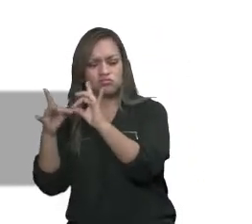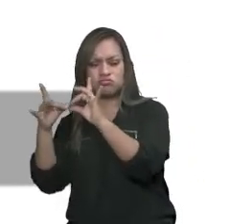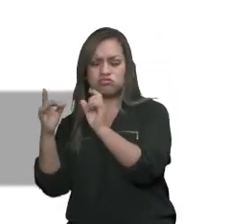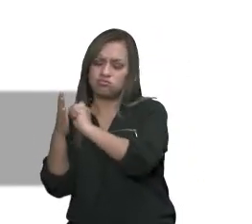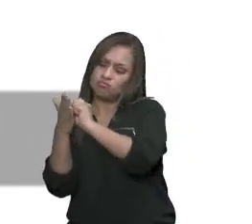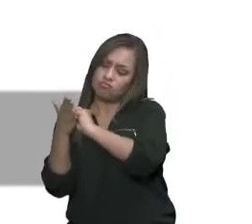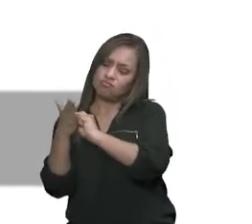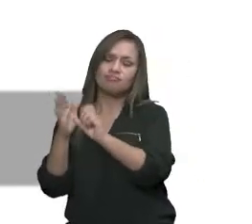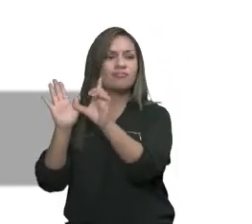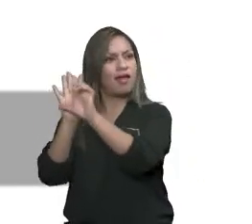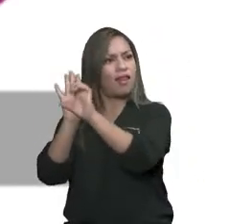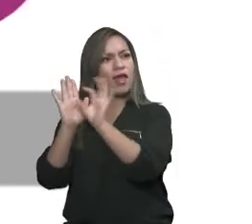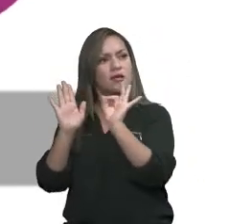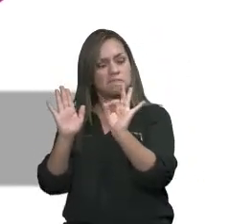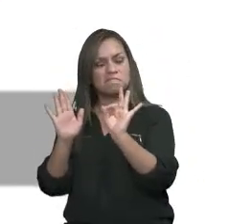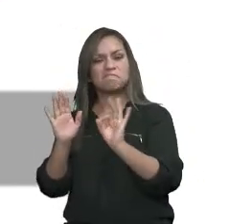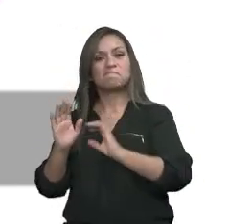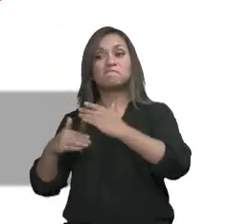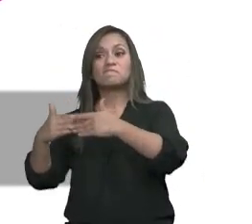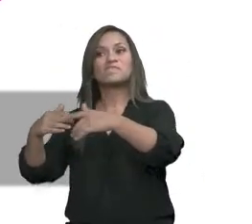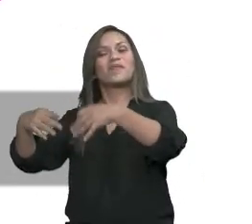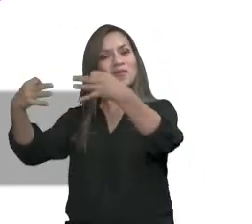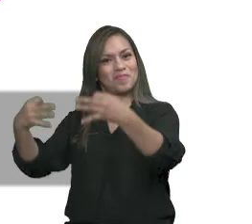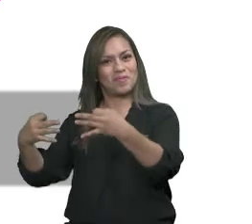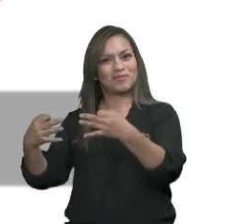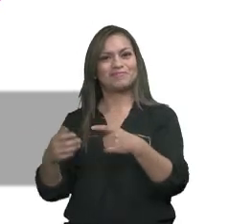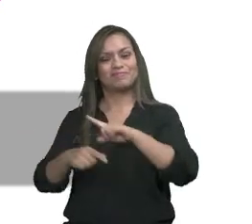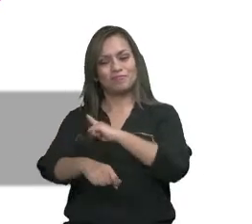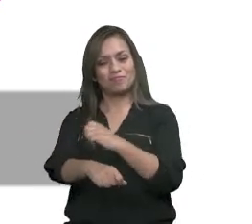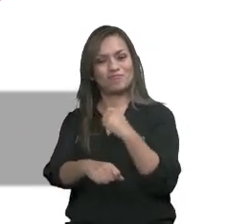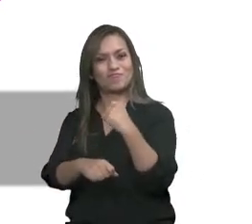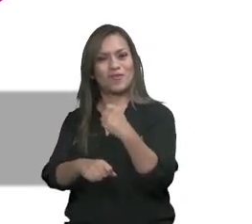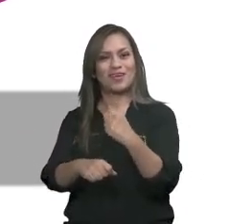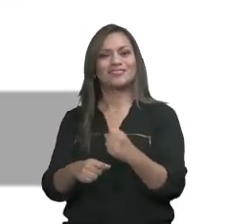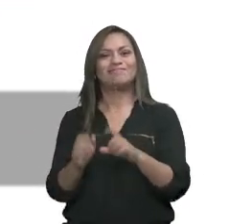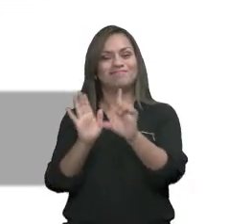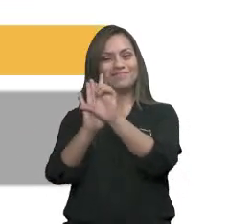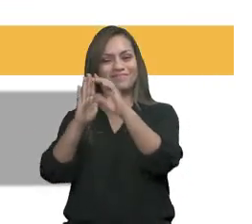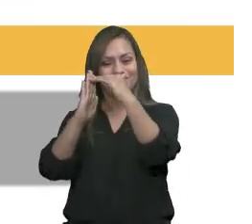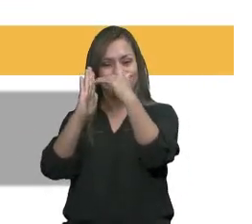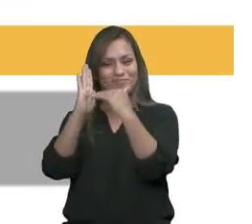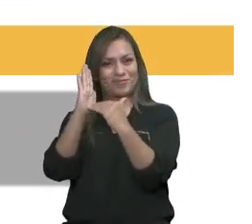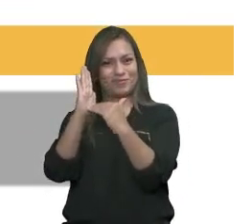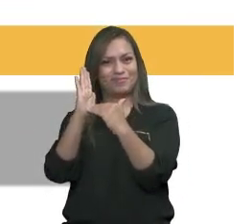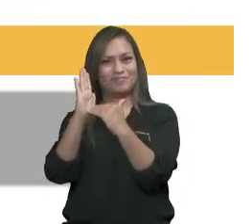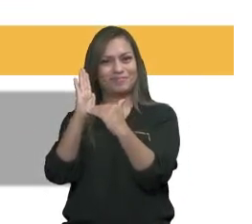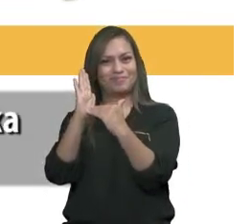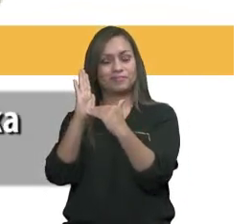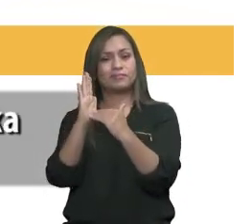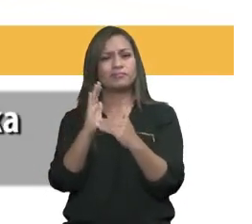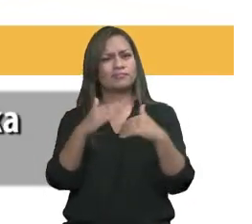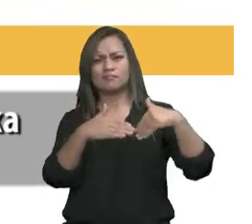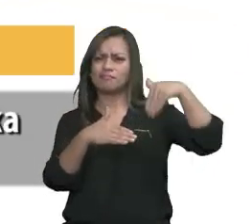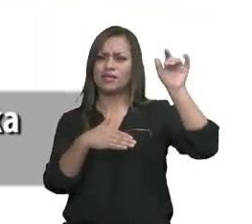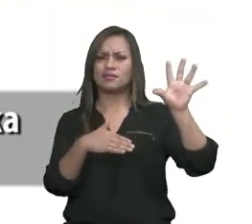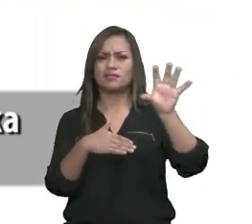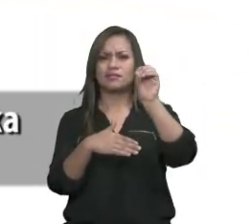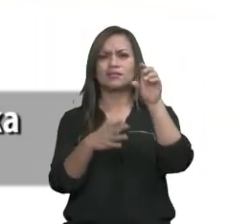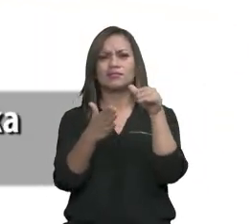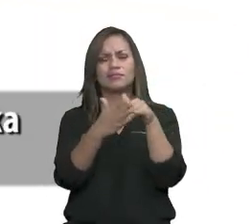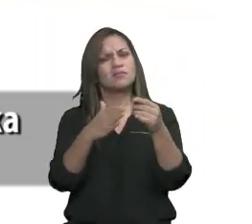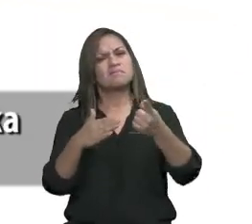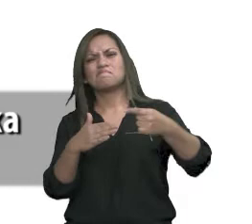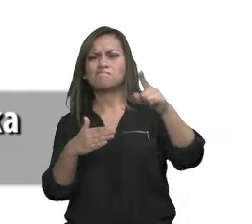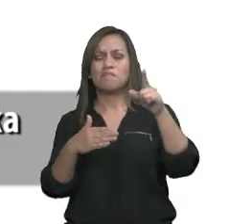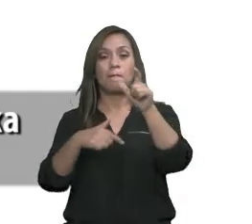aportes de todos los rincones de la patria para fortalecer la legislación en el Ecuador. Medio millón de